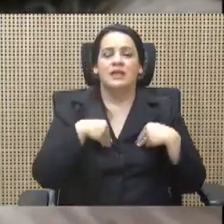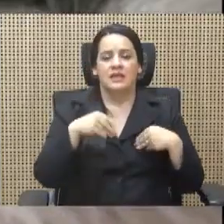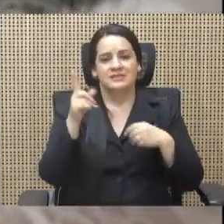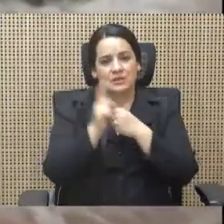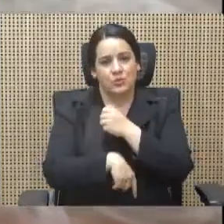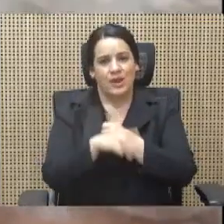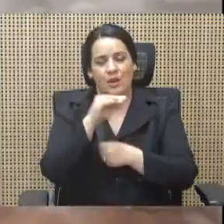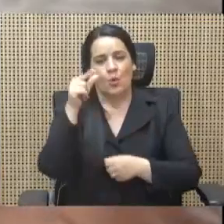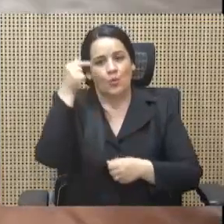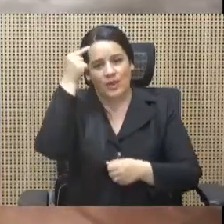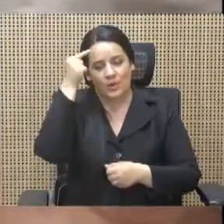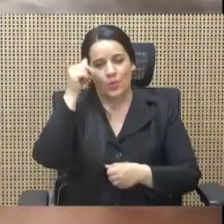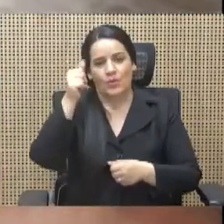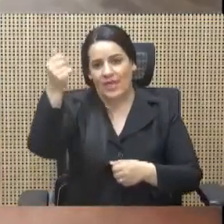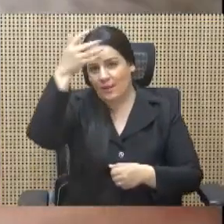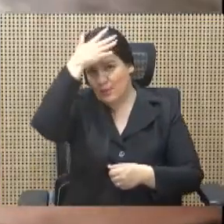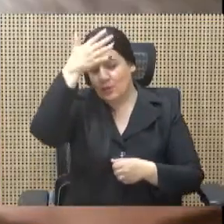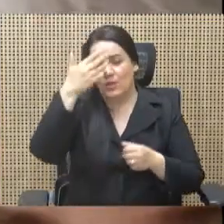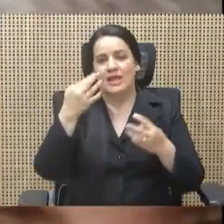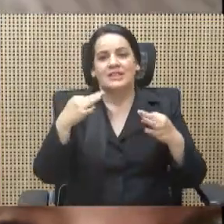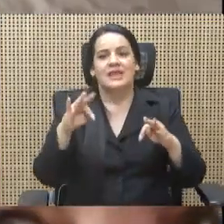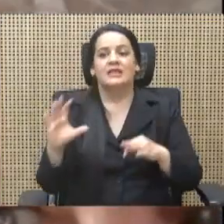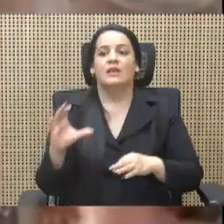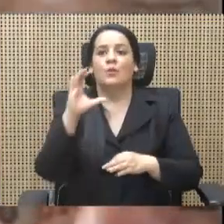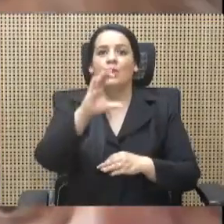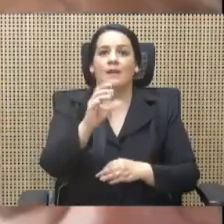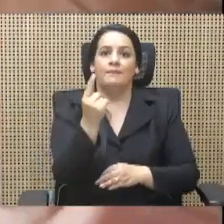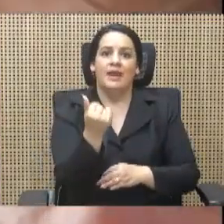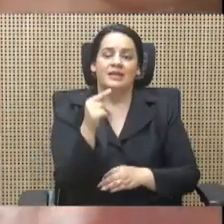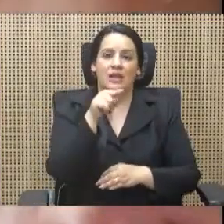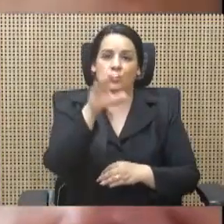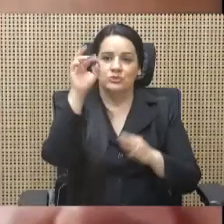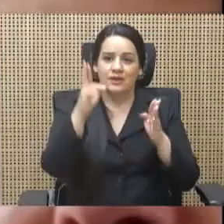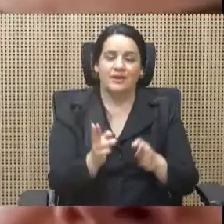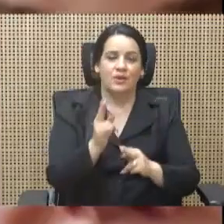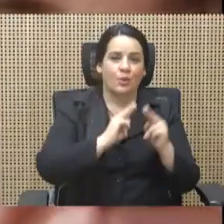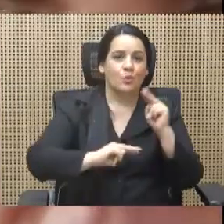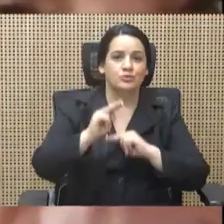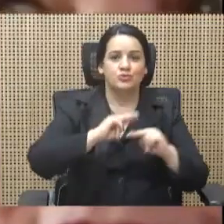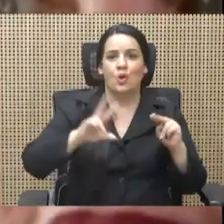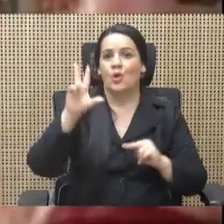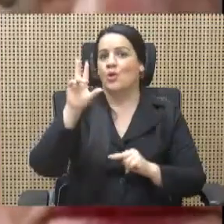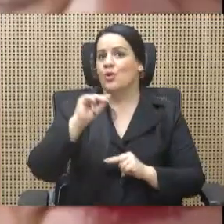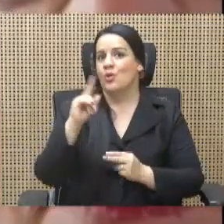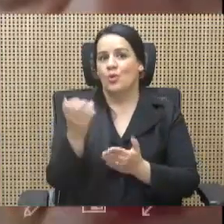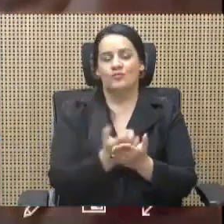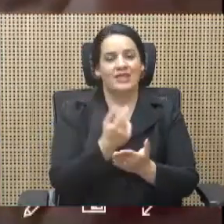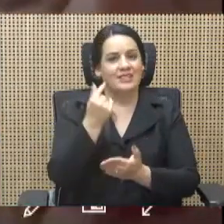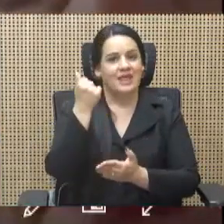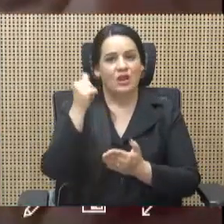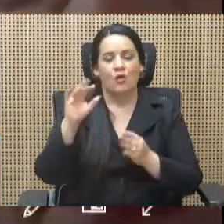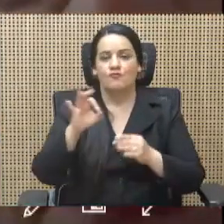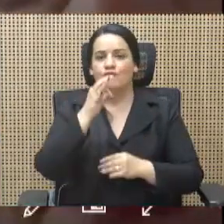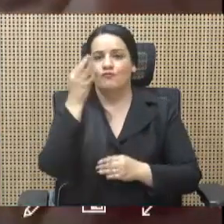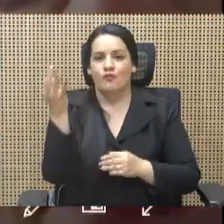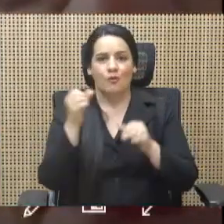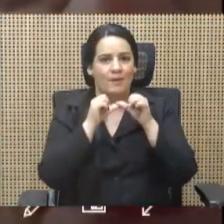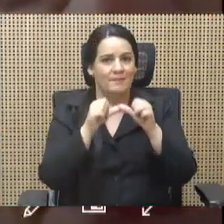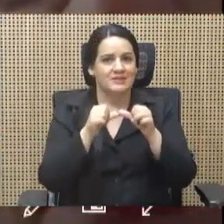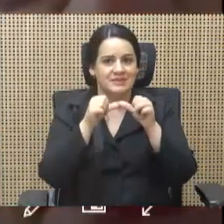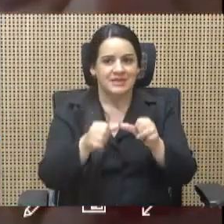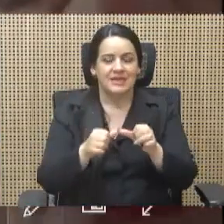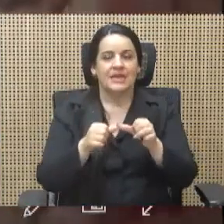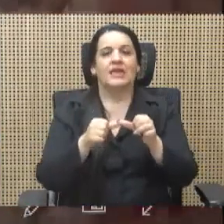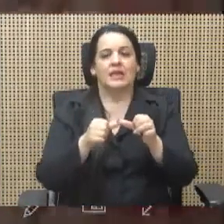a colocar plata de los costarricenses en un negocio no rentable, que de manera persistente viene reportando pérdidas. Hoy